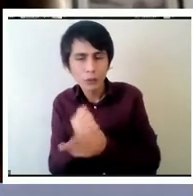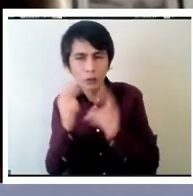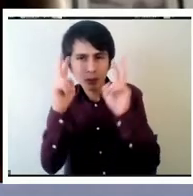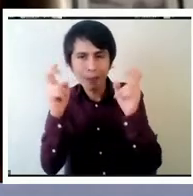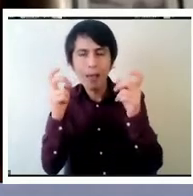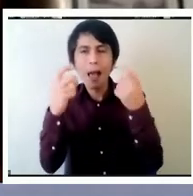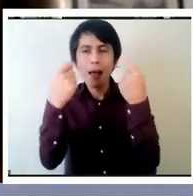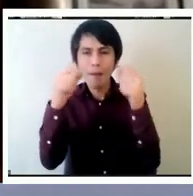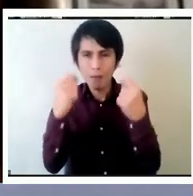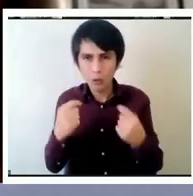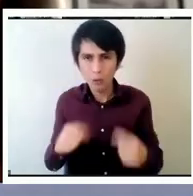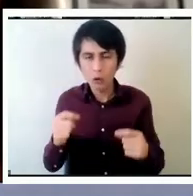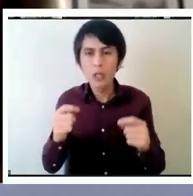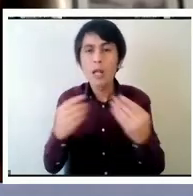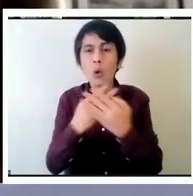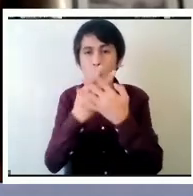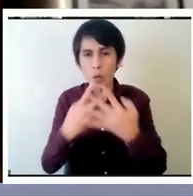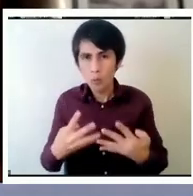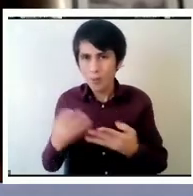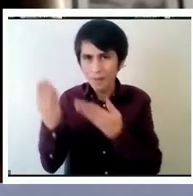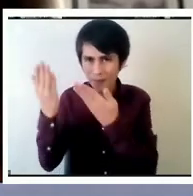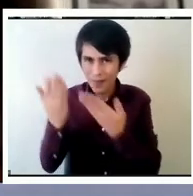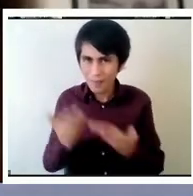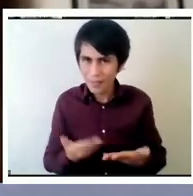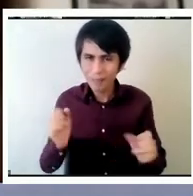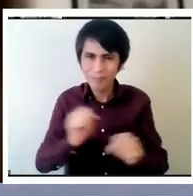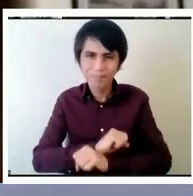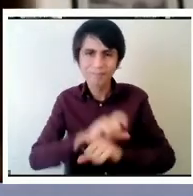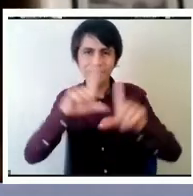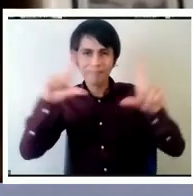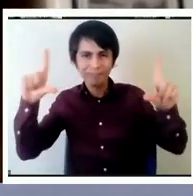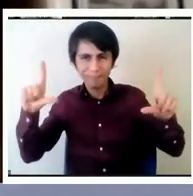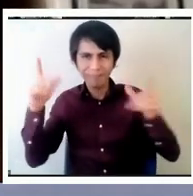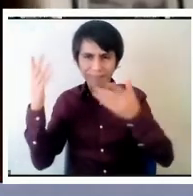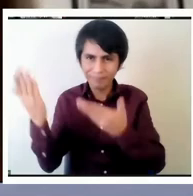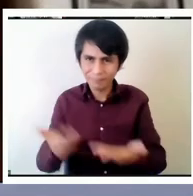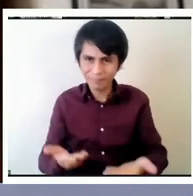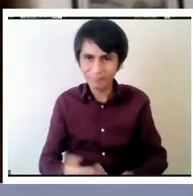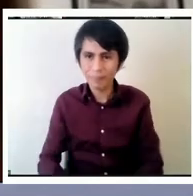la pantalla bueno ya es tuya ya te la has tomado